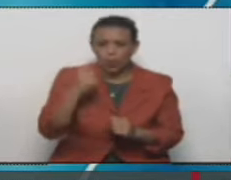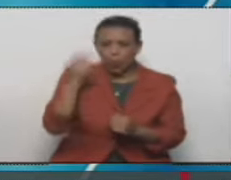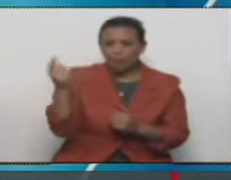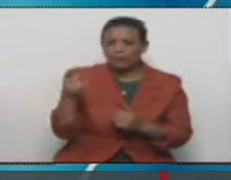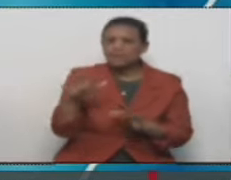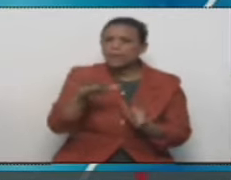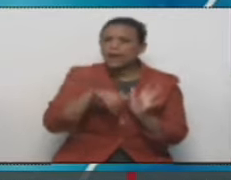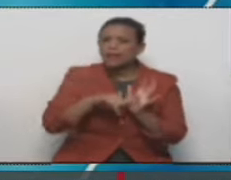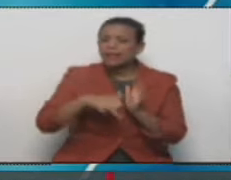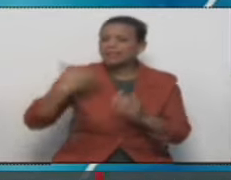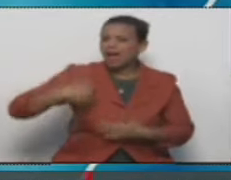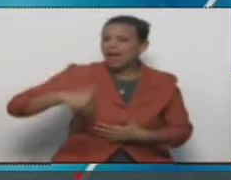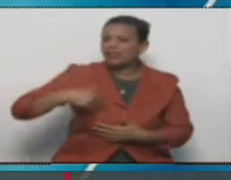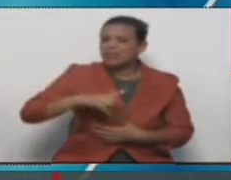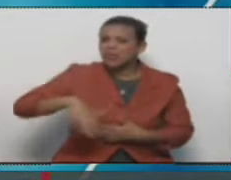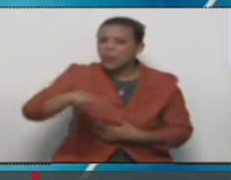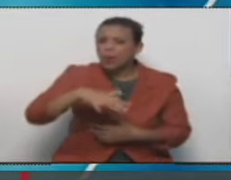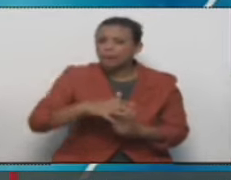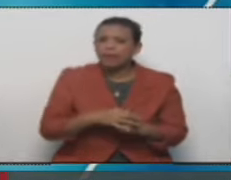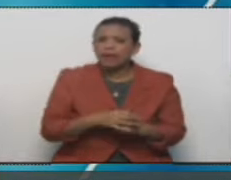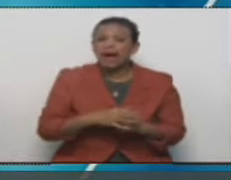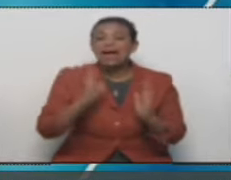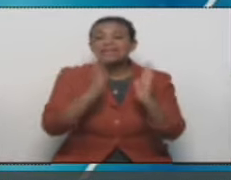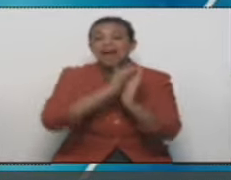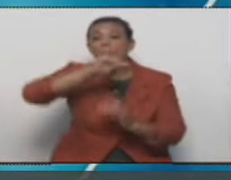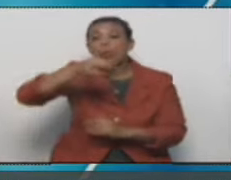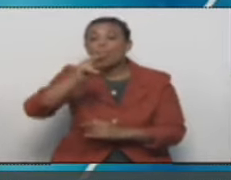¿De qué parte de Argentina? San Juan.